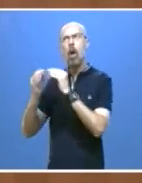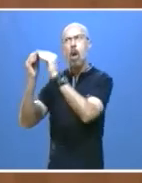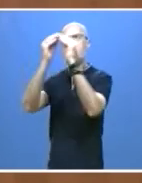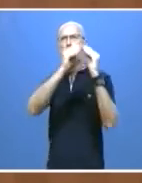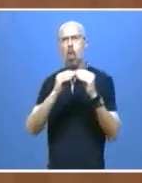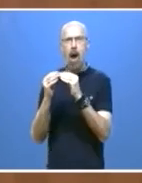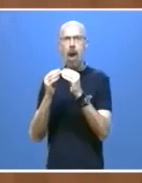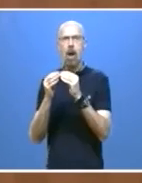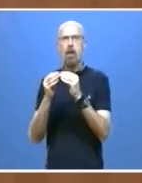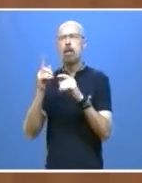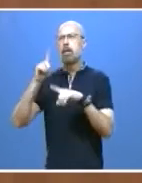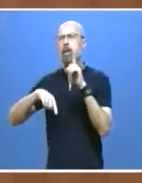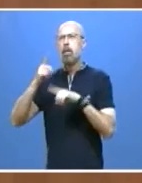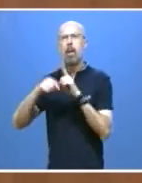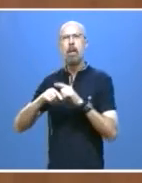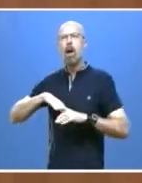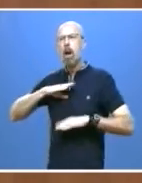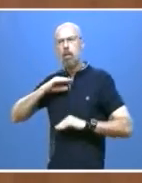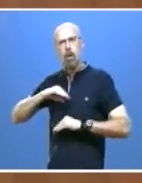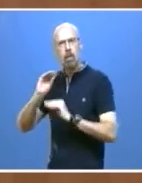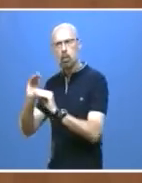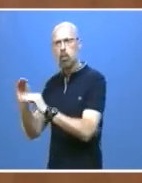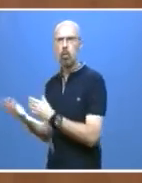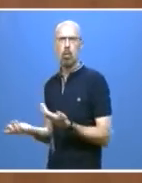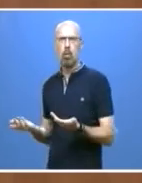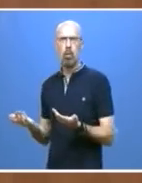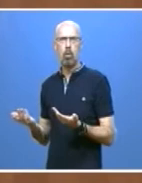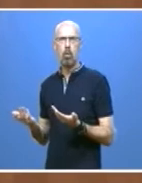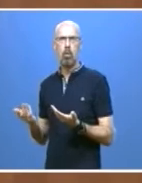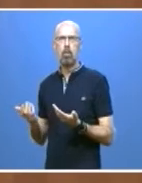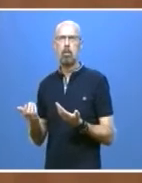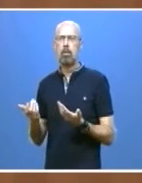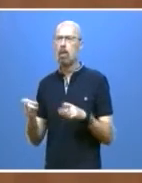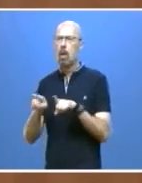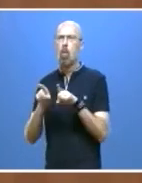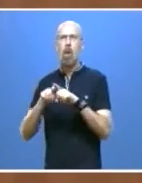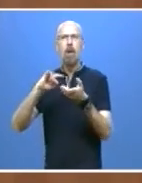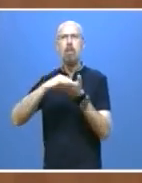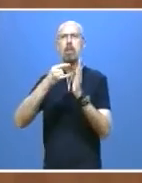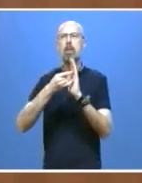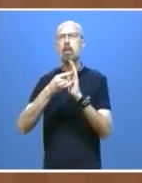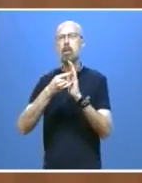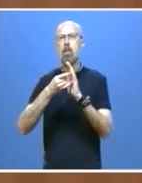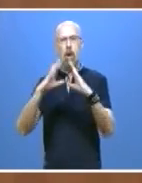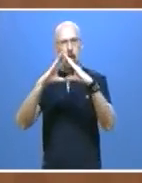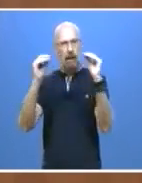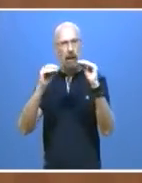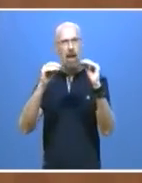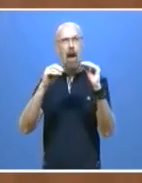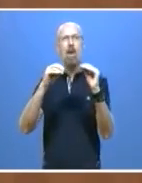atención a sus méritos, a aquella de las universidades que compone el sistema universitario nacional.